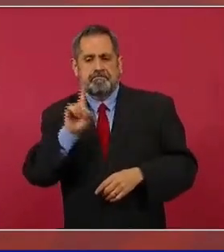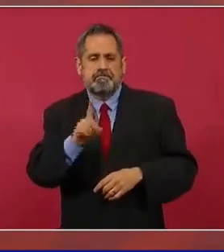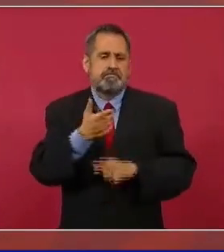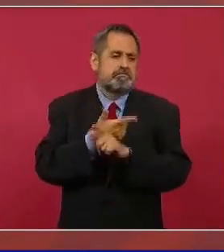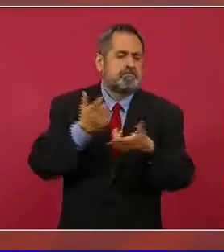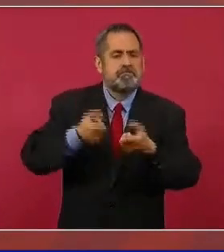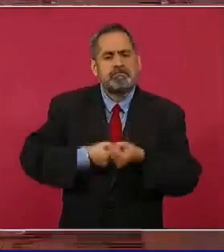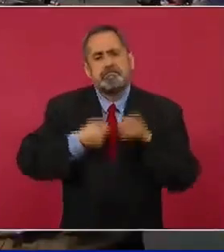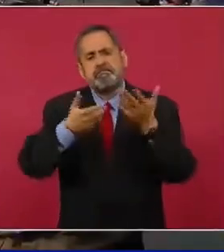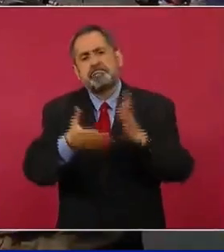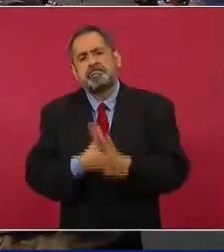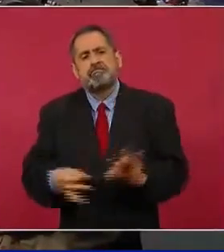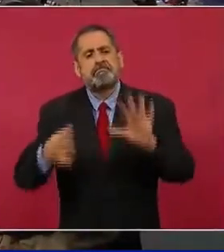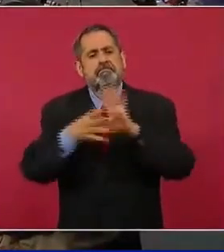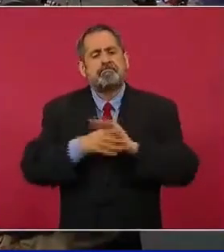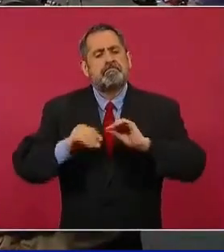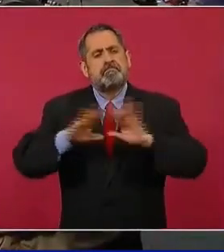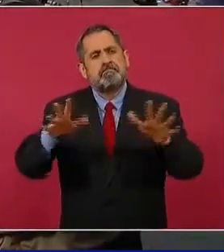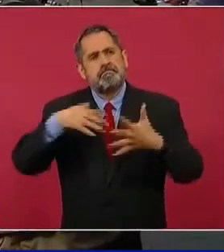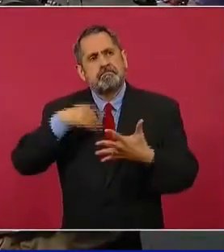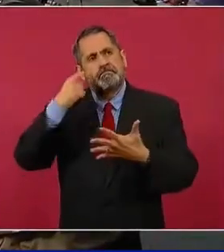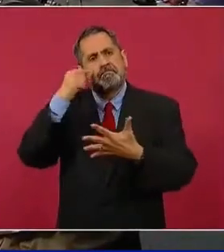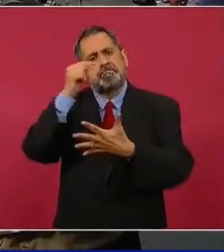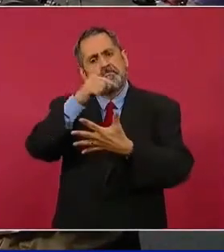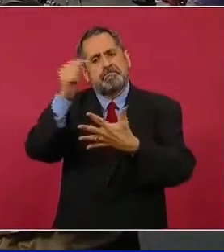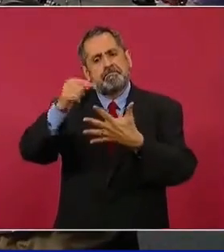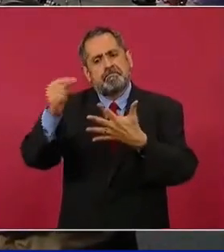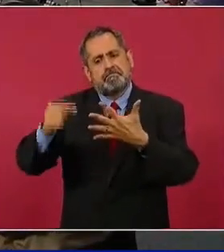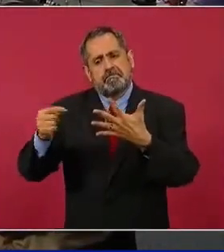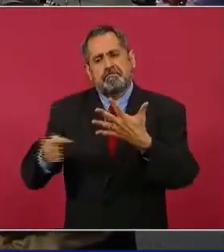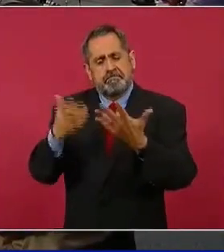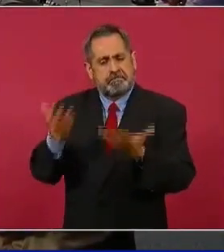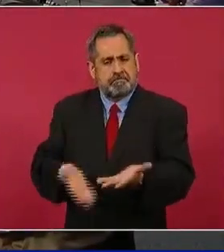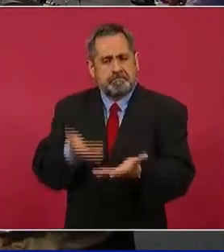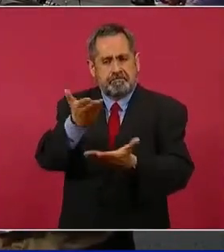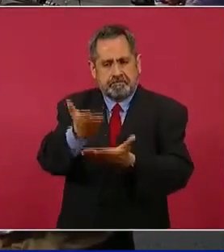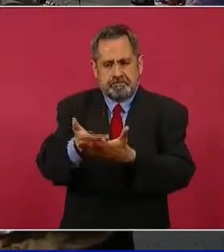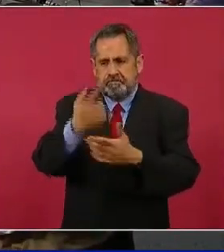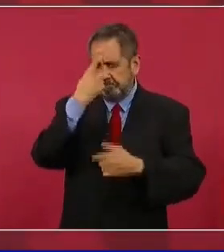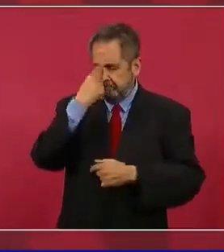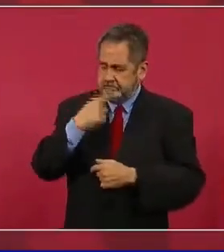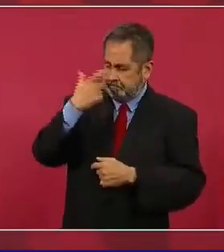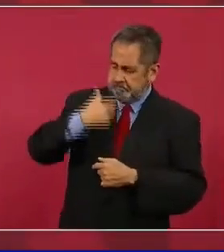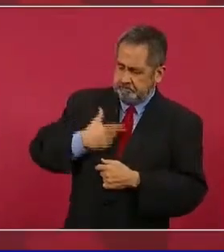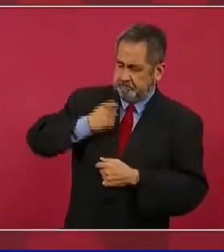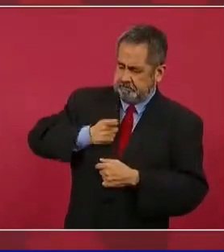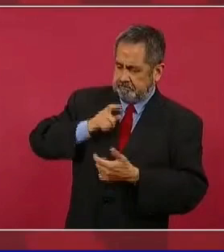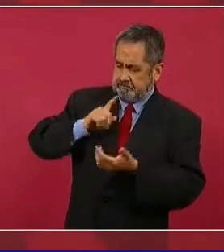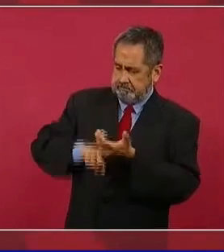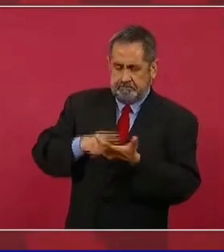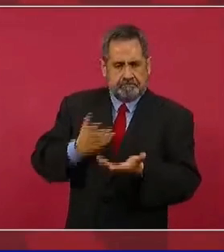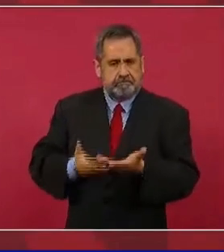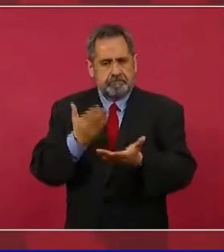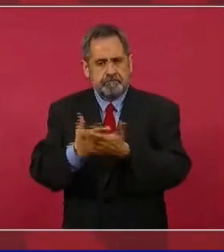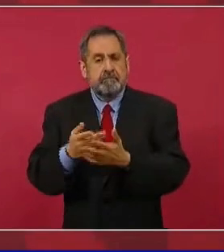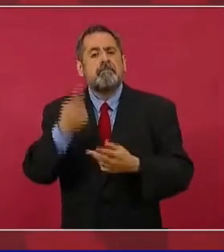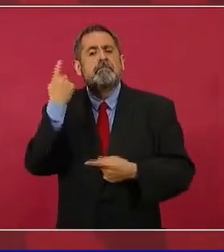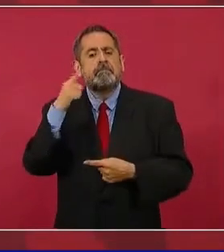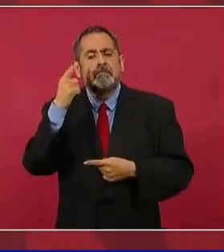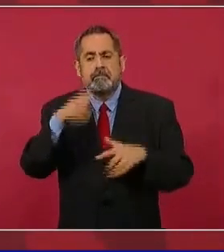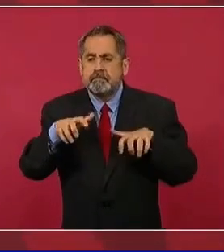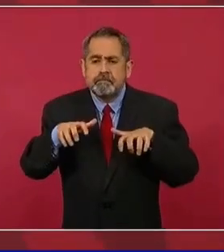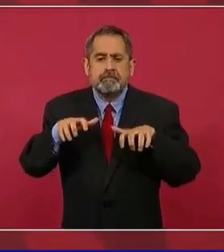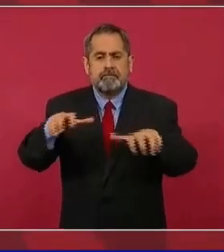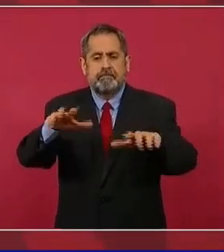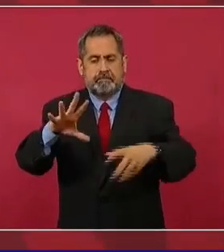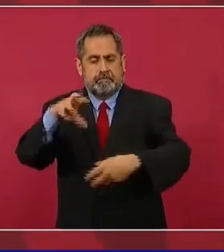los diferentes aspectos de sus propuestas, de sus perfiles, para que todos los trabajadores